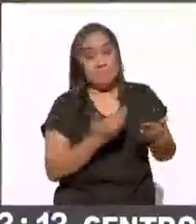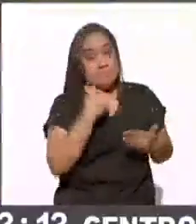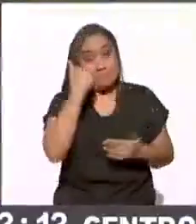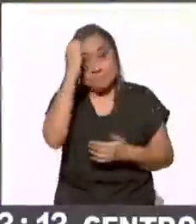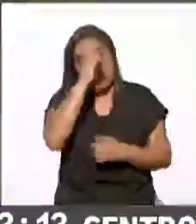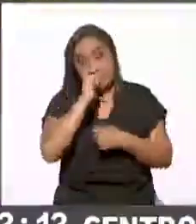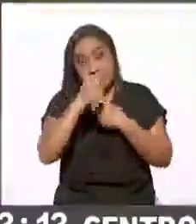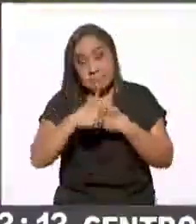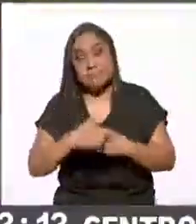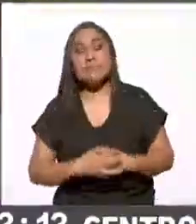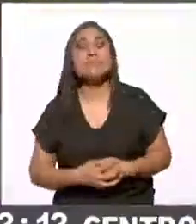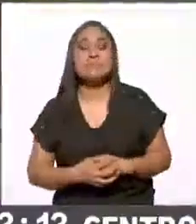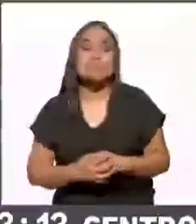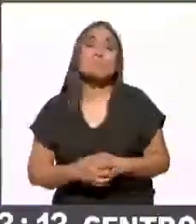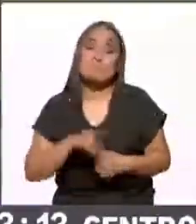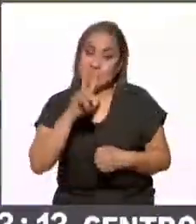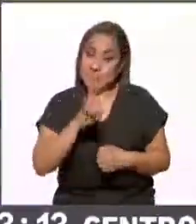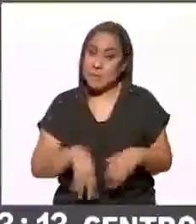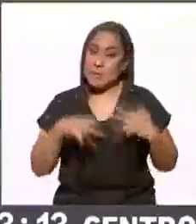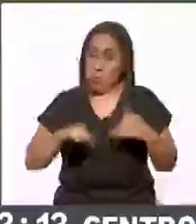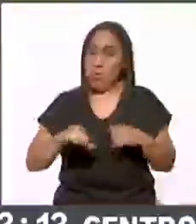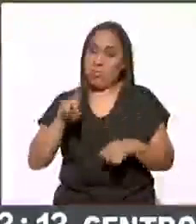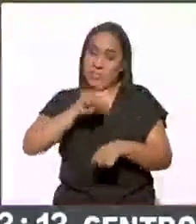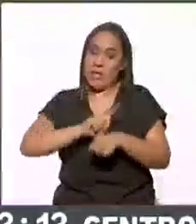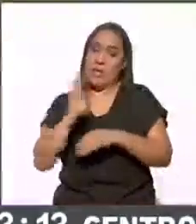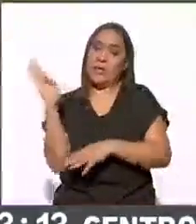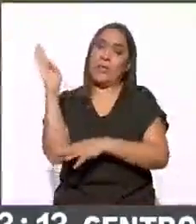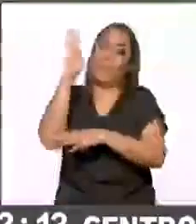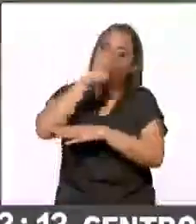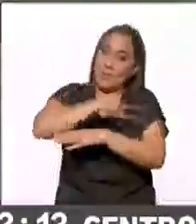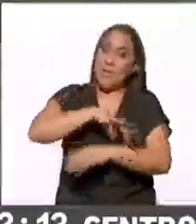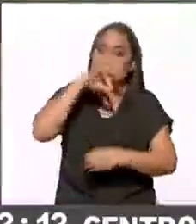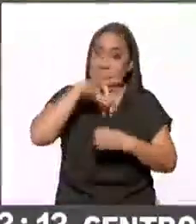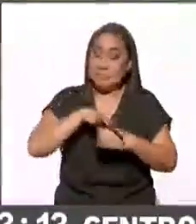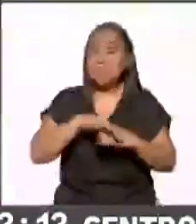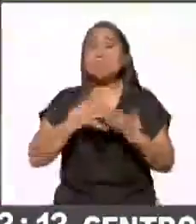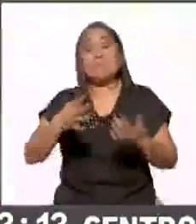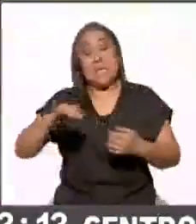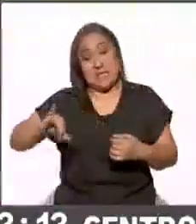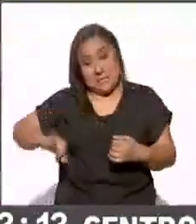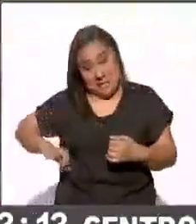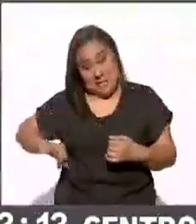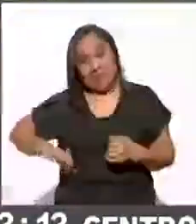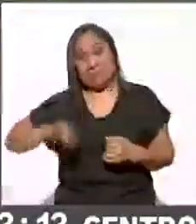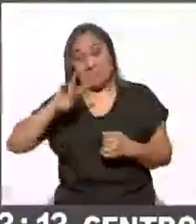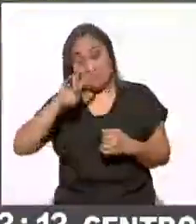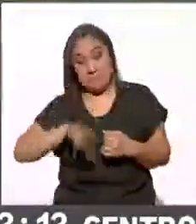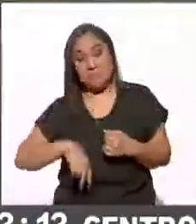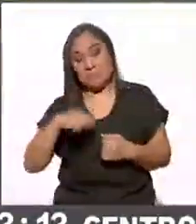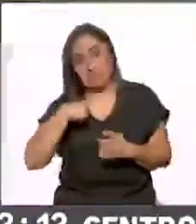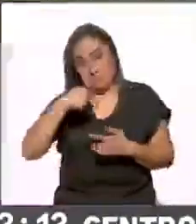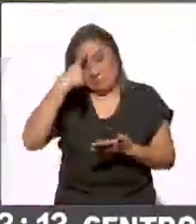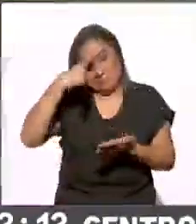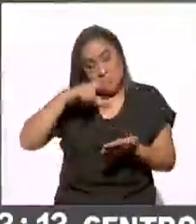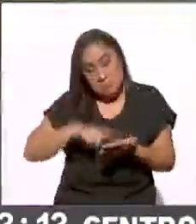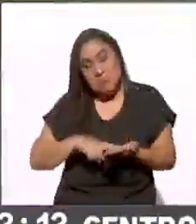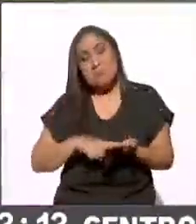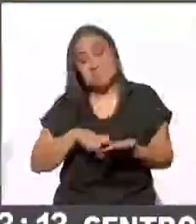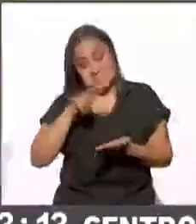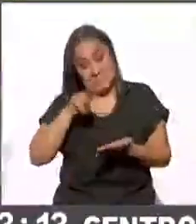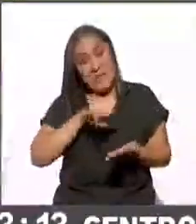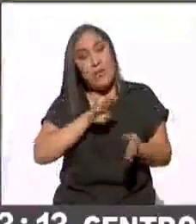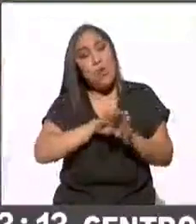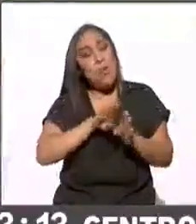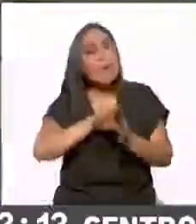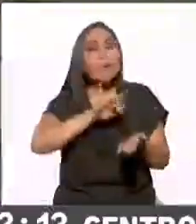Sin duda fue una jornada larga, muy interesante. Ana, Miguel, creo que es un momento ideal para agradecer a